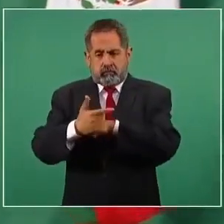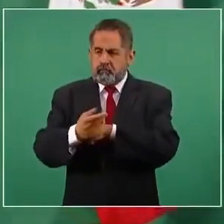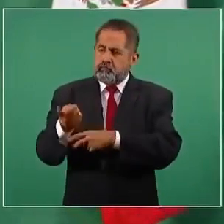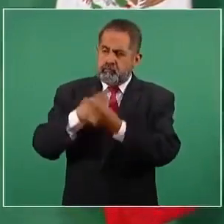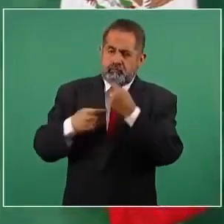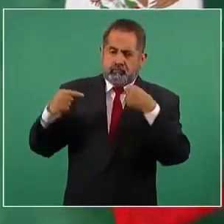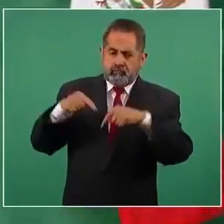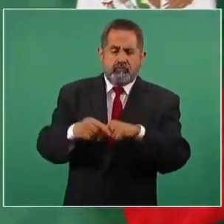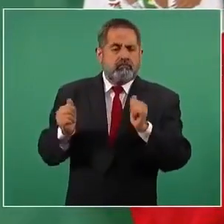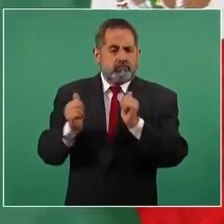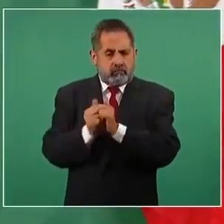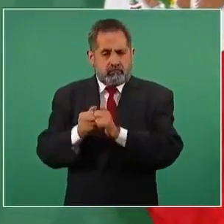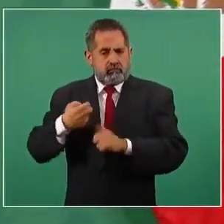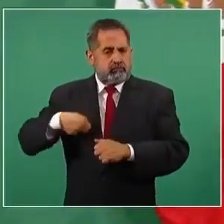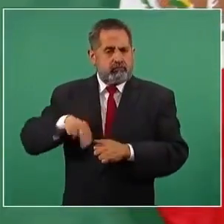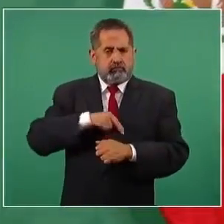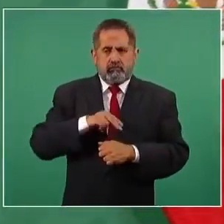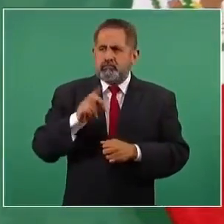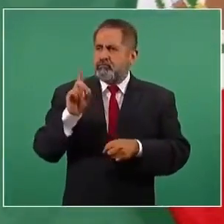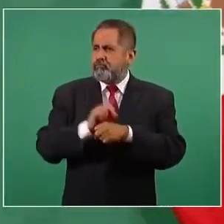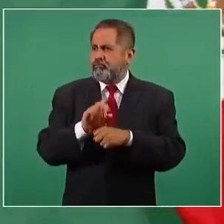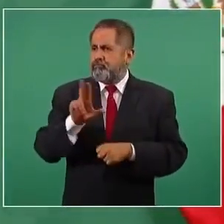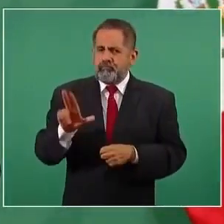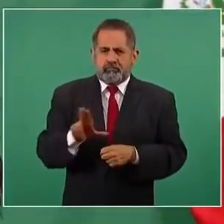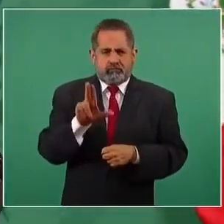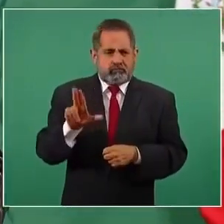va a estar con nosotros el martes.